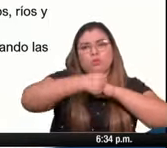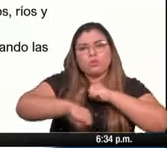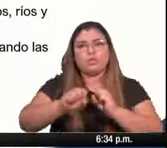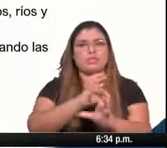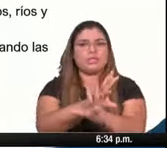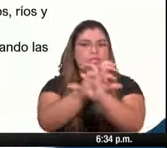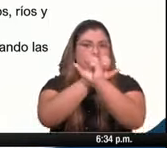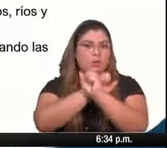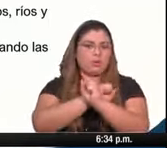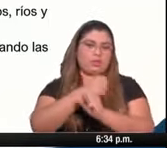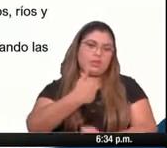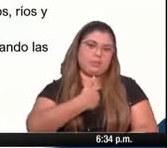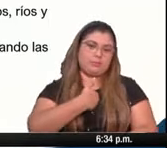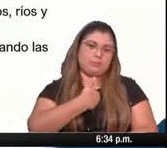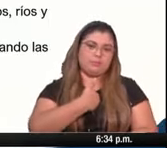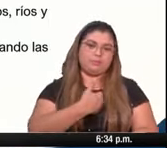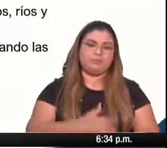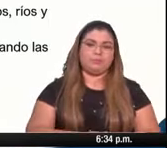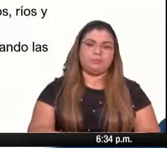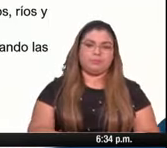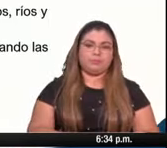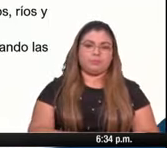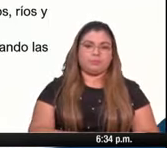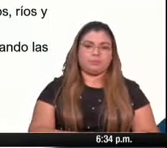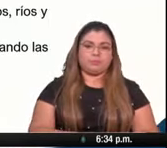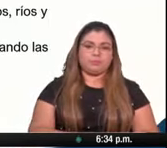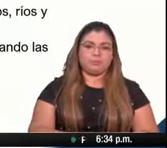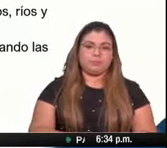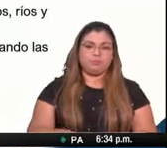bioseguridad que hasta este momento nos han